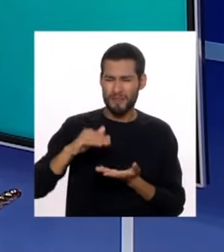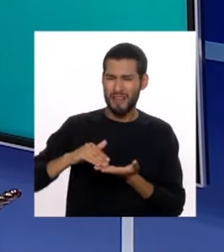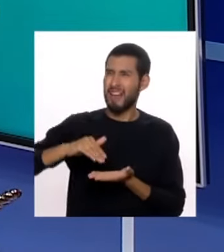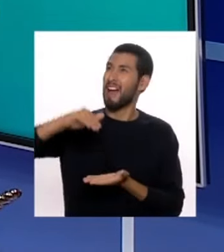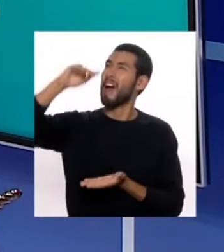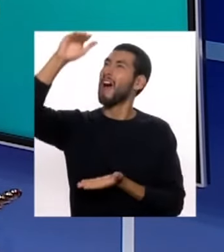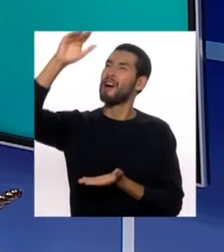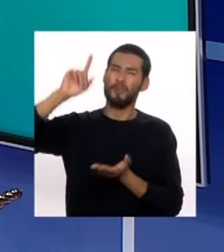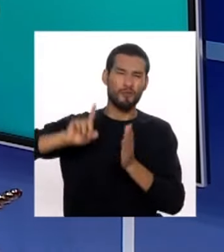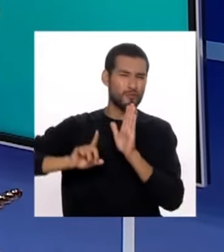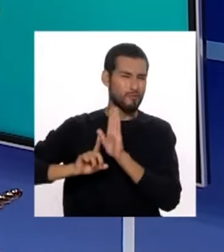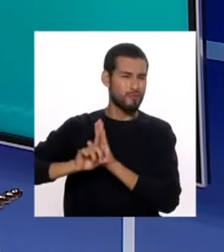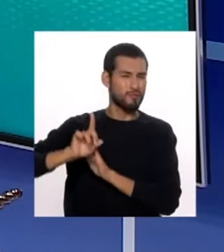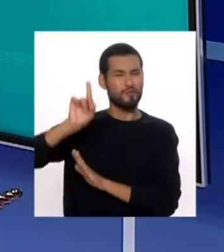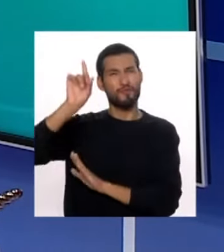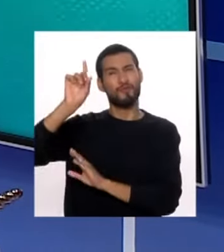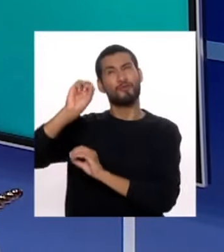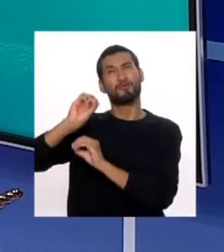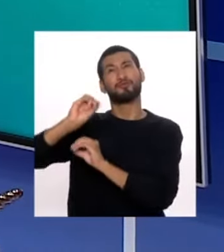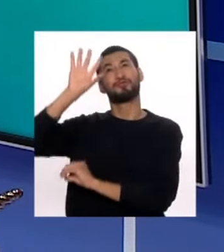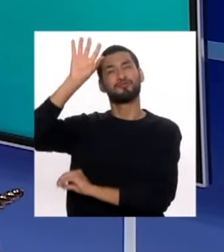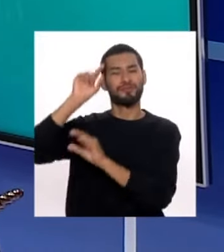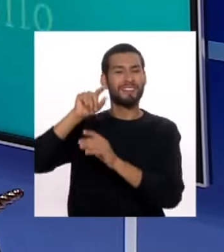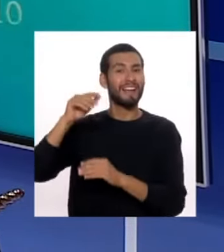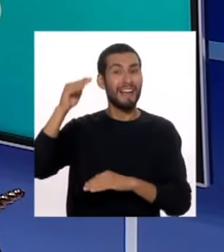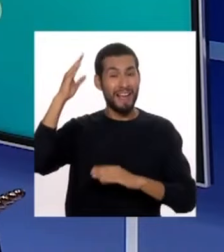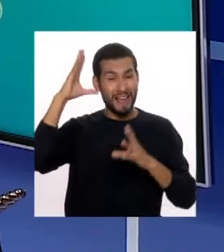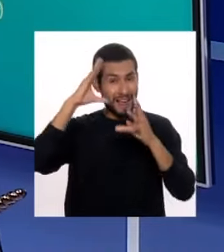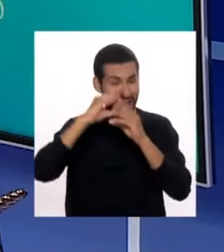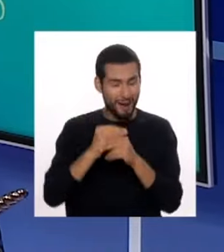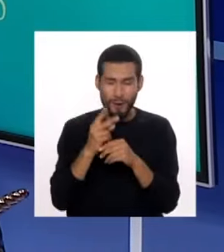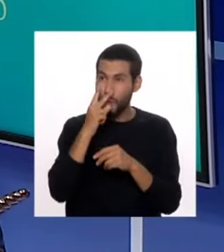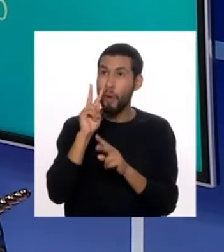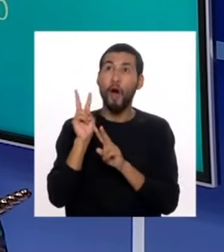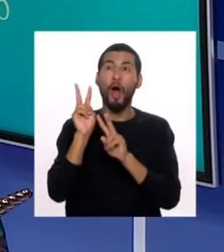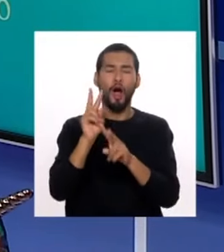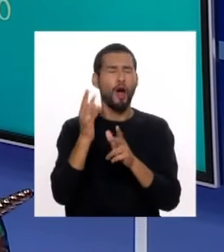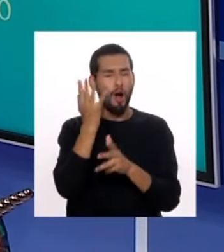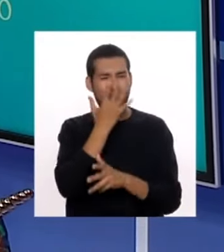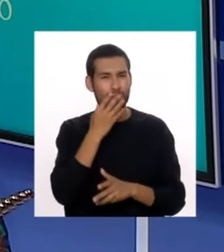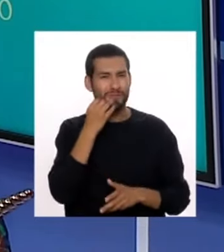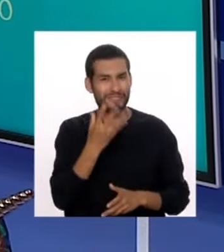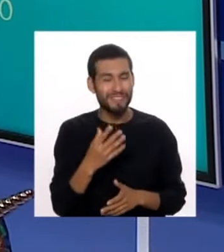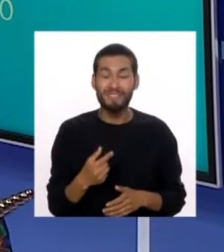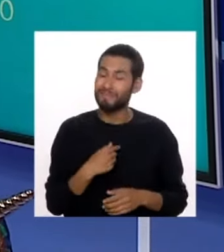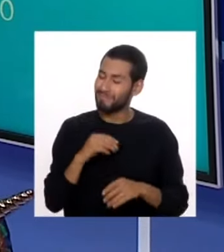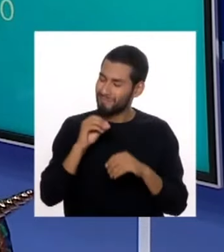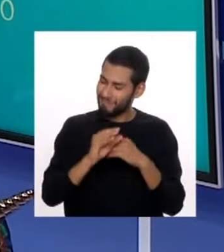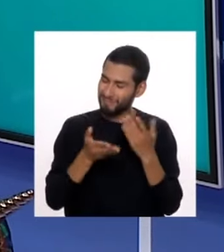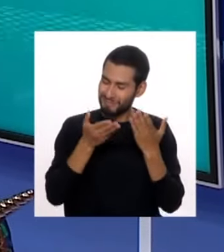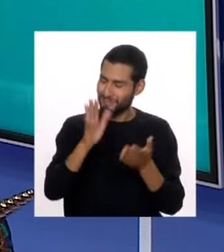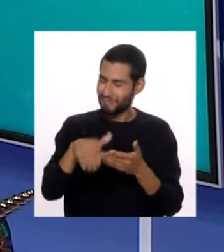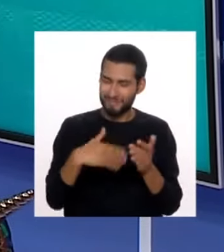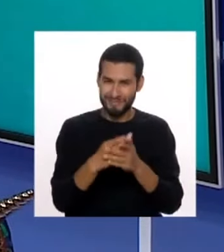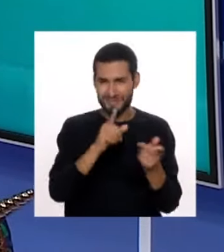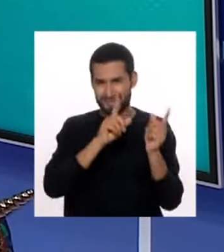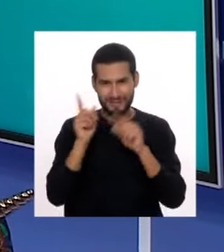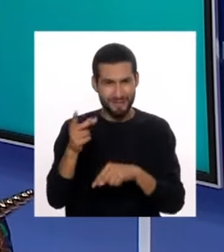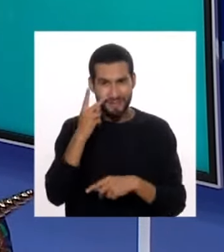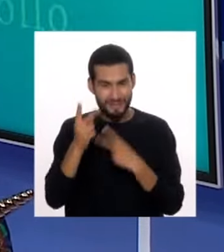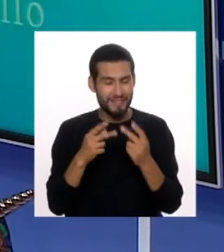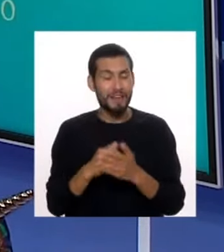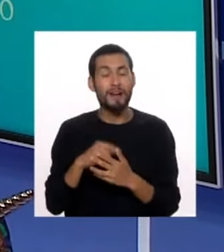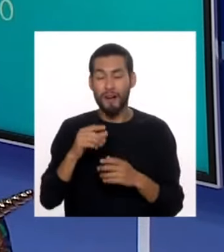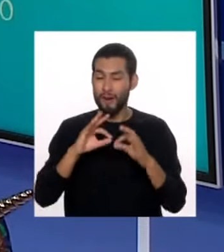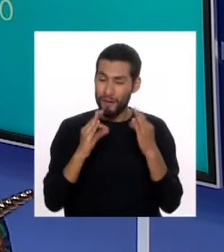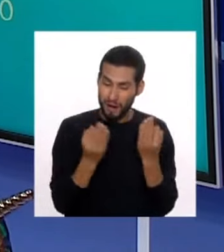altísima, altísima y este en las noches hacen un espectáculo hermoso que se lo recomiendo a todo el mundo porque ir con